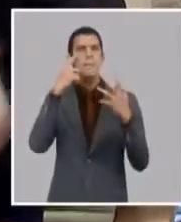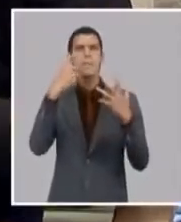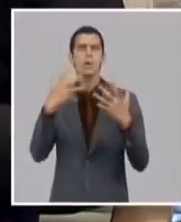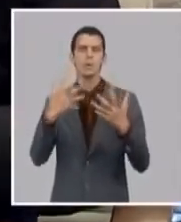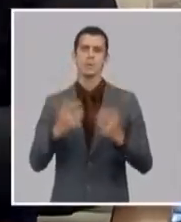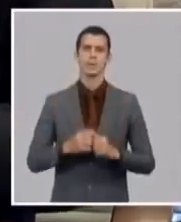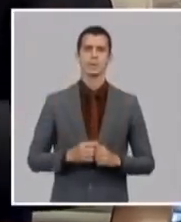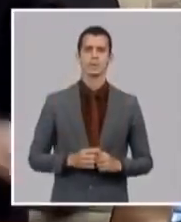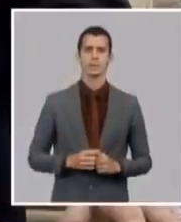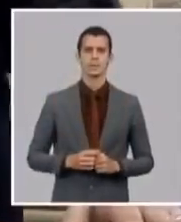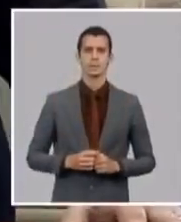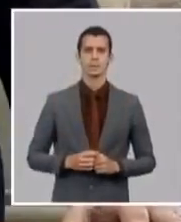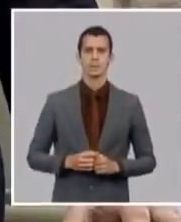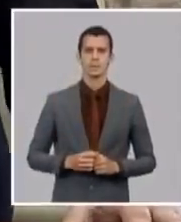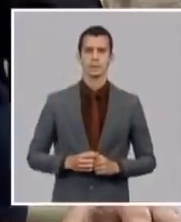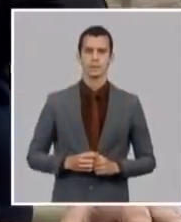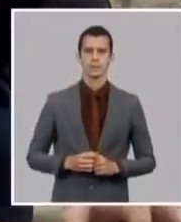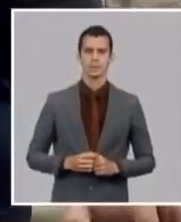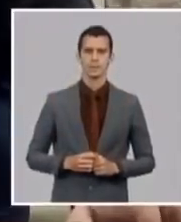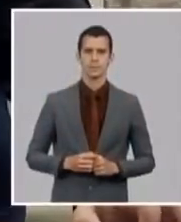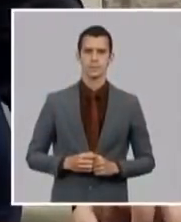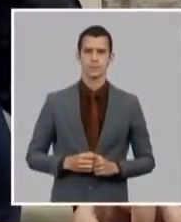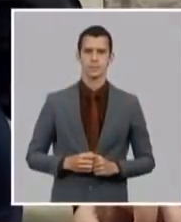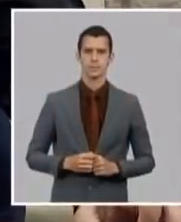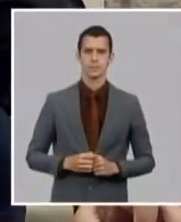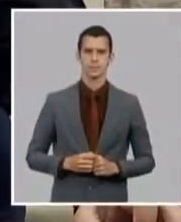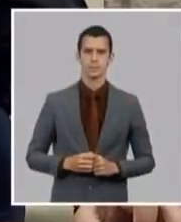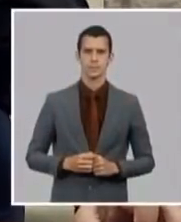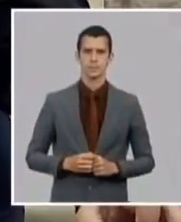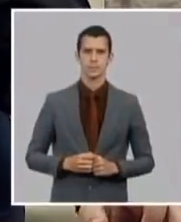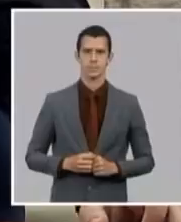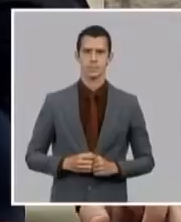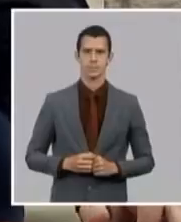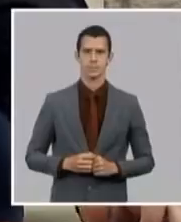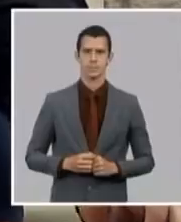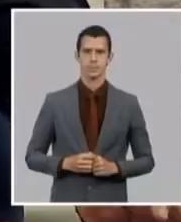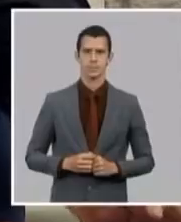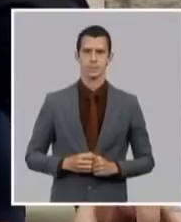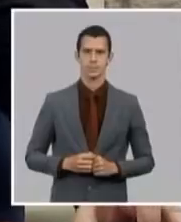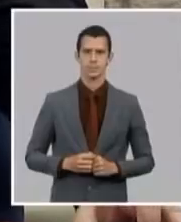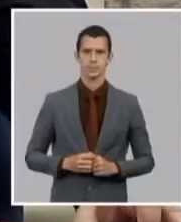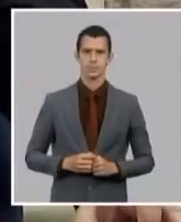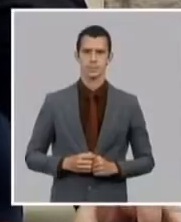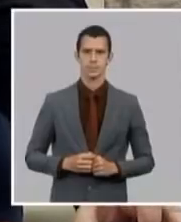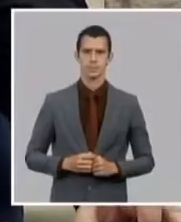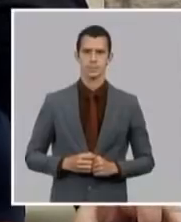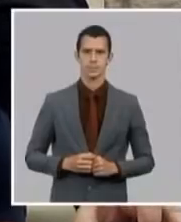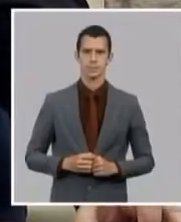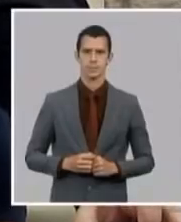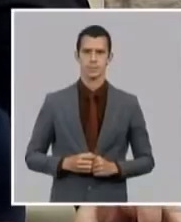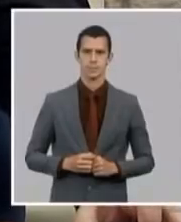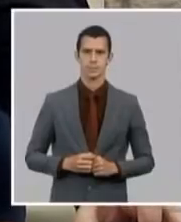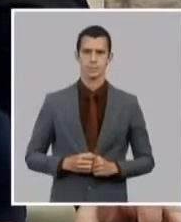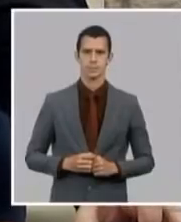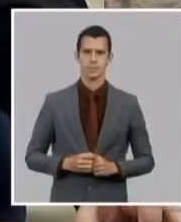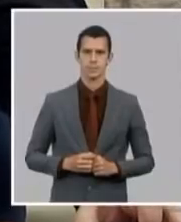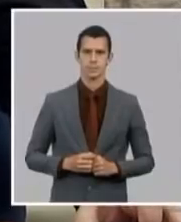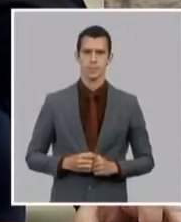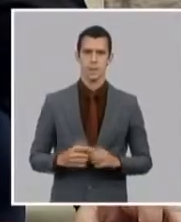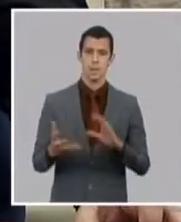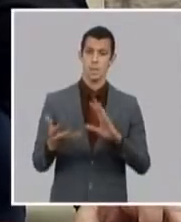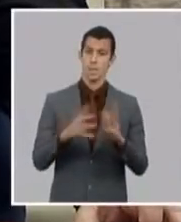del estudio de la población cubana y que así se actualiza todos los años en 2021 es de